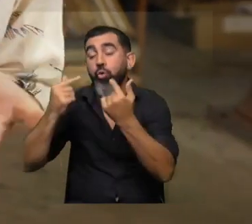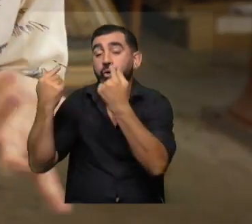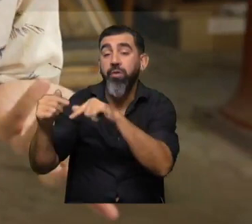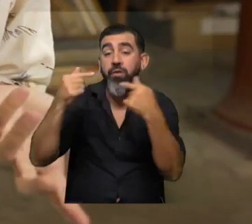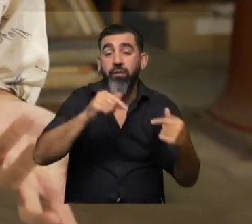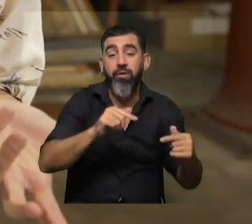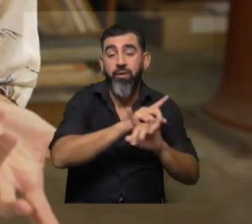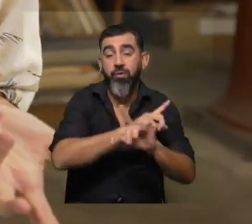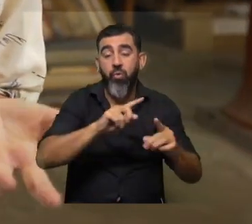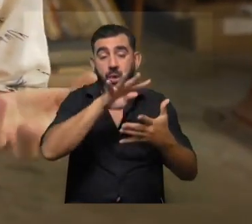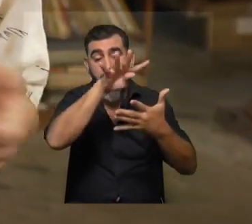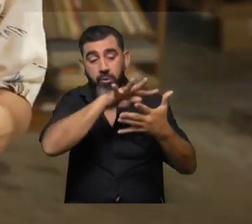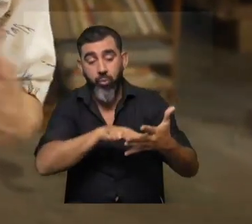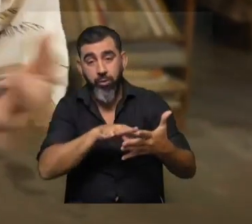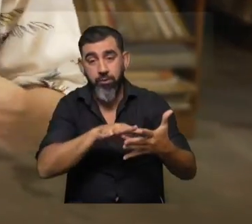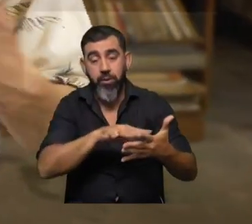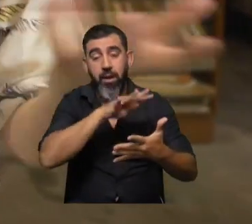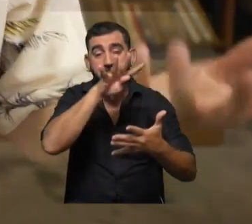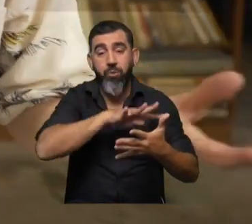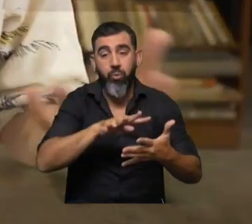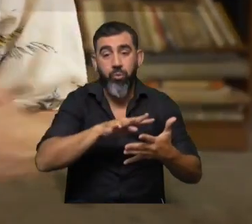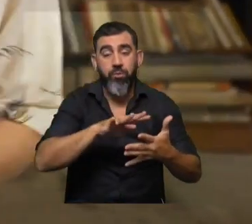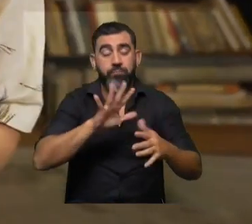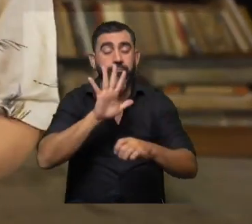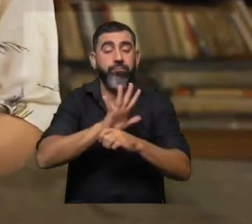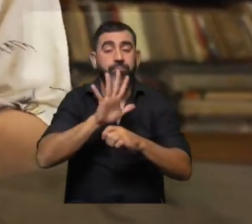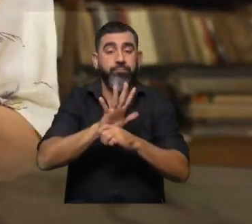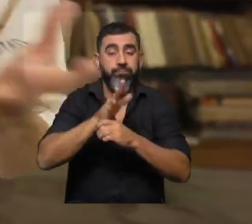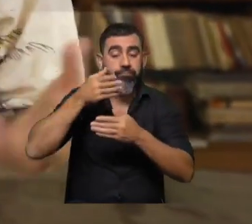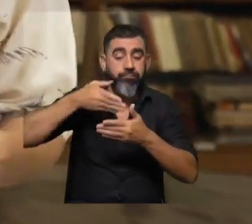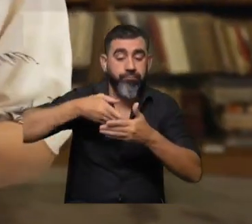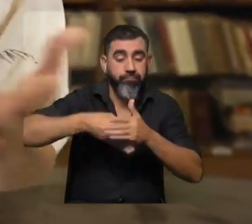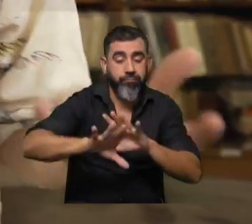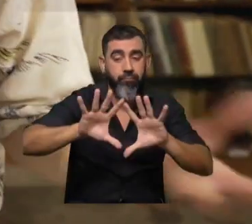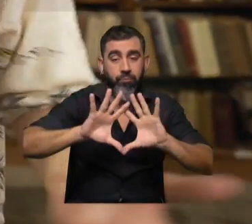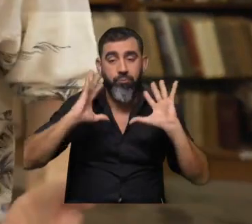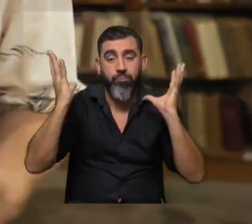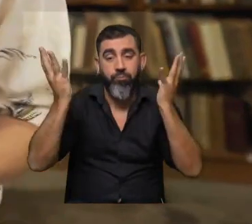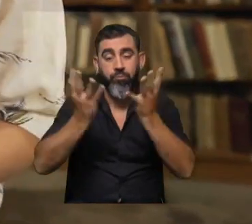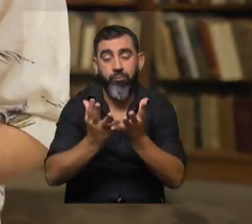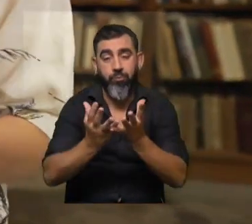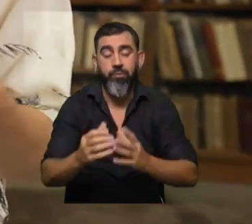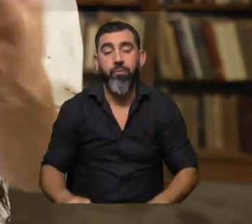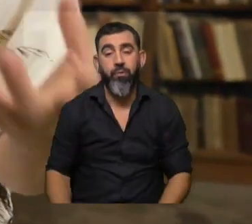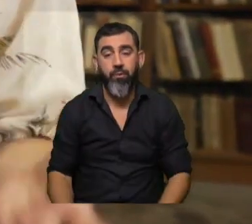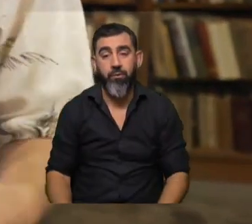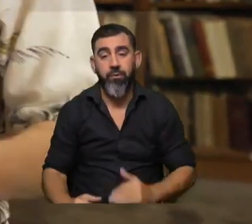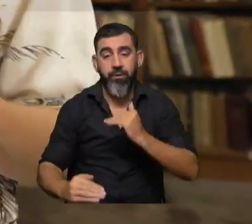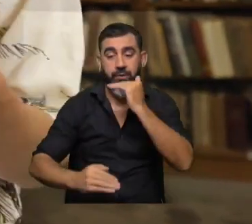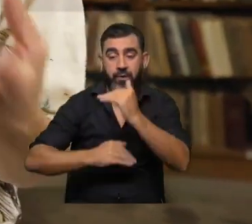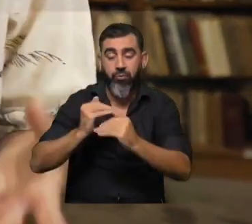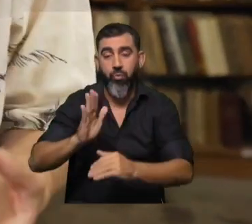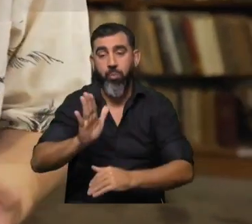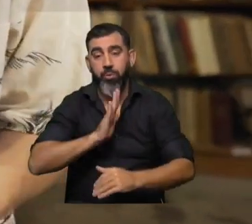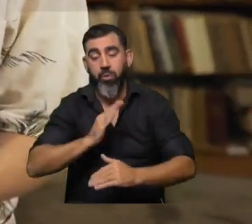que tienen no es la lectura. Porque la lectura es una entrada al mundo en distintas áreas. Tiene que ver con el desarrollo personal,